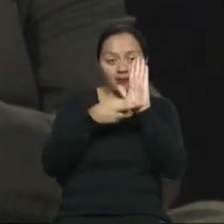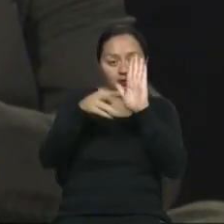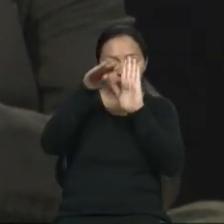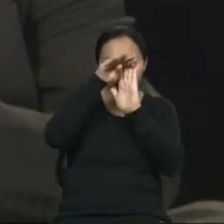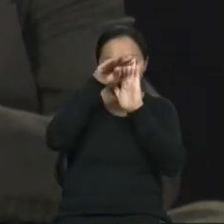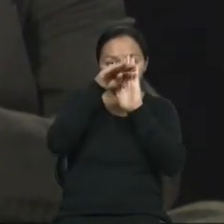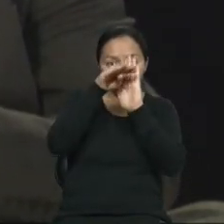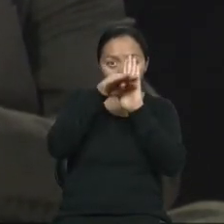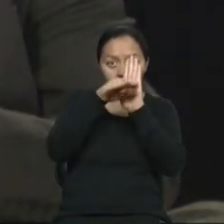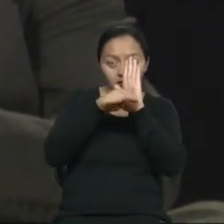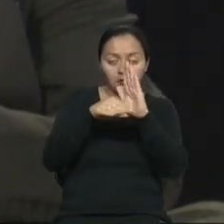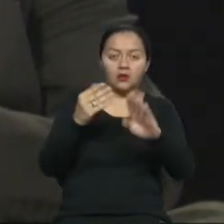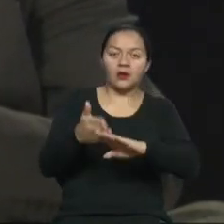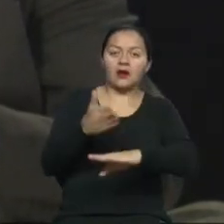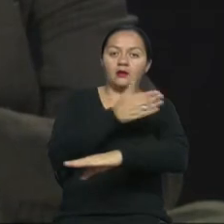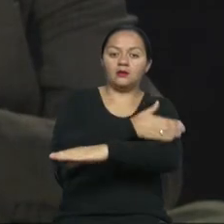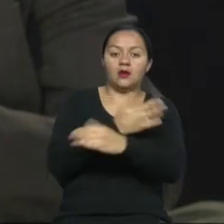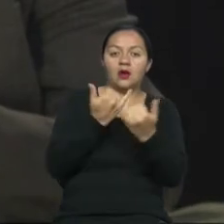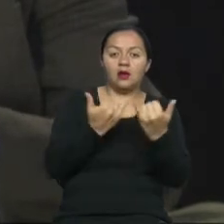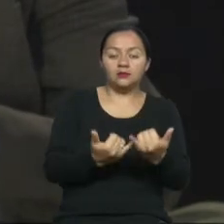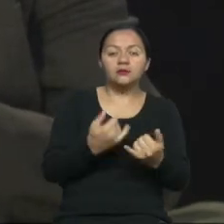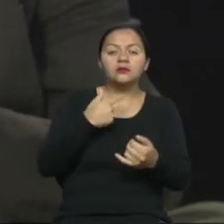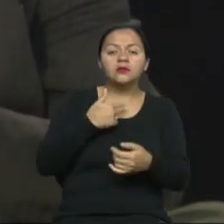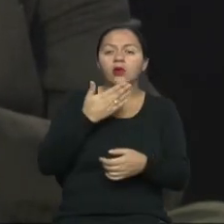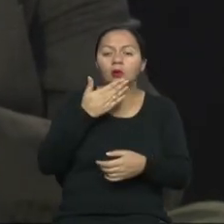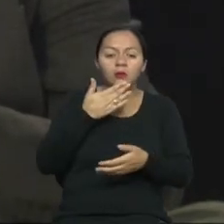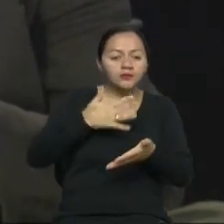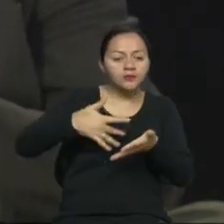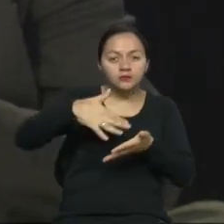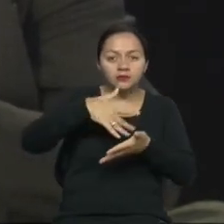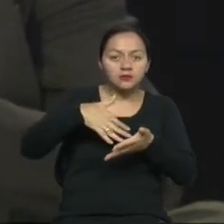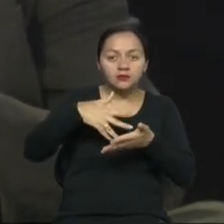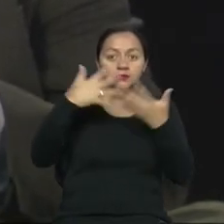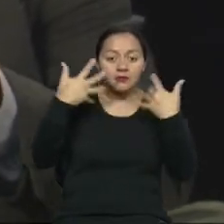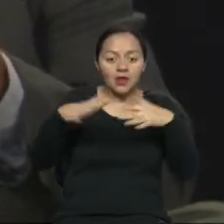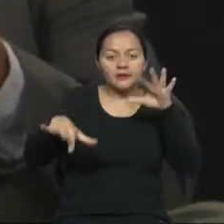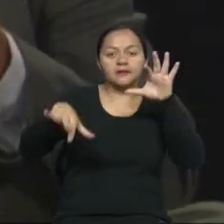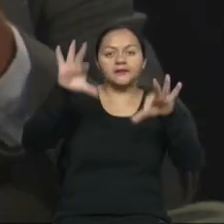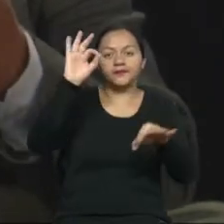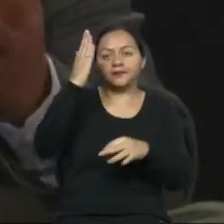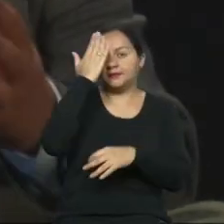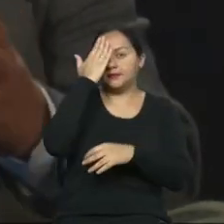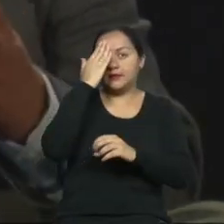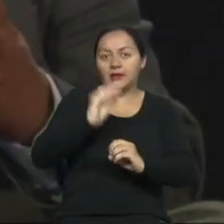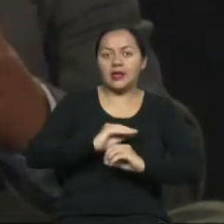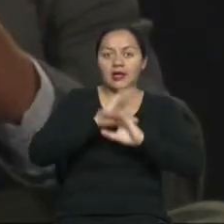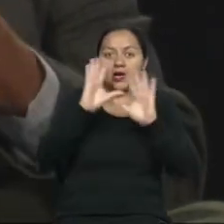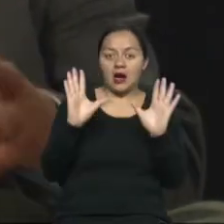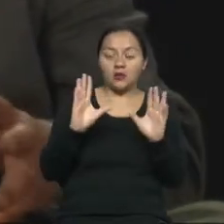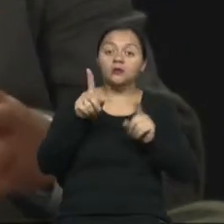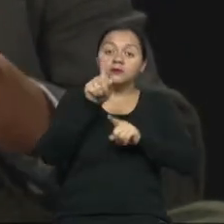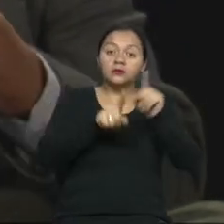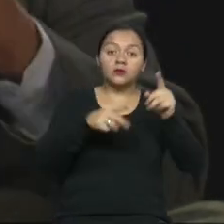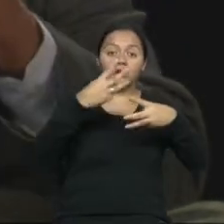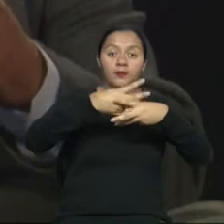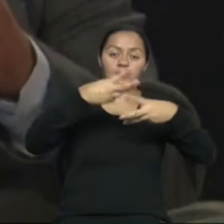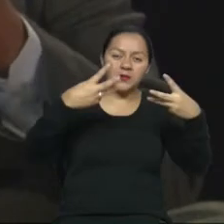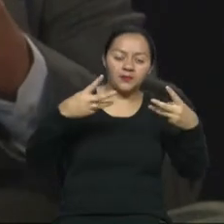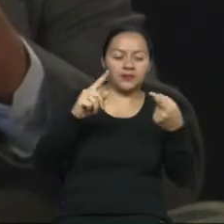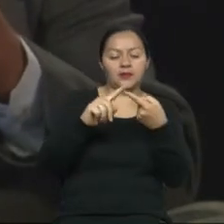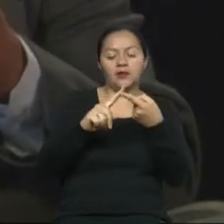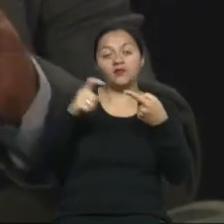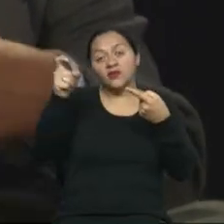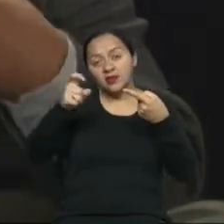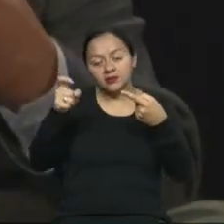existían como vigentes para que sean estudiadas y actualizadas. ¿Por qué actualizadas? Porque muchos materiales, requerimientos,